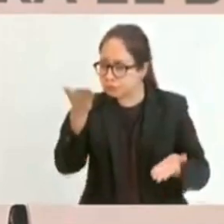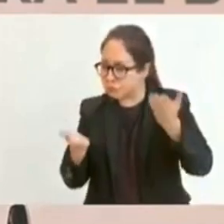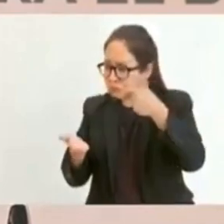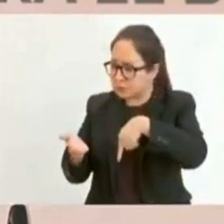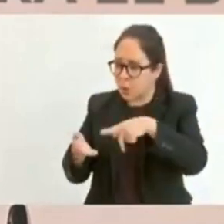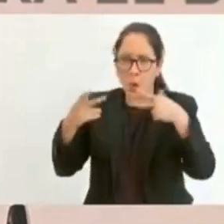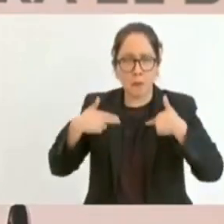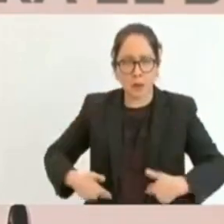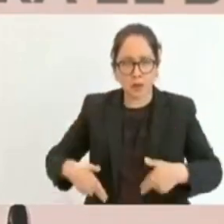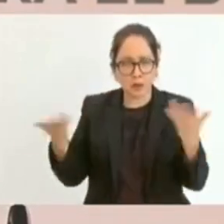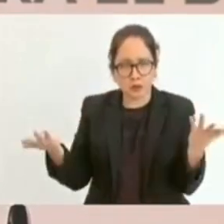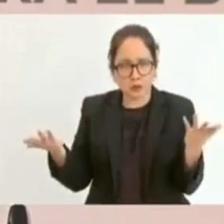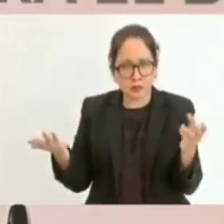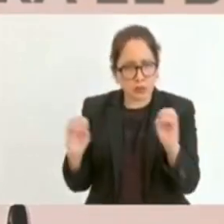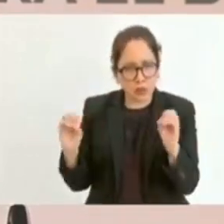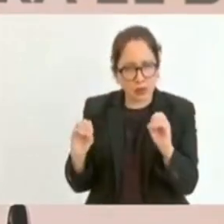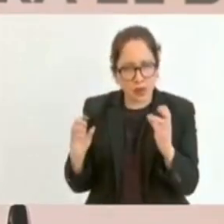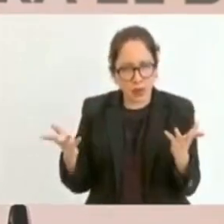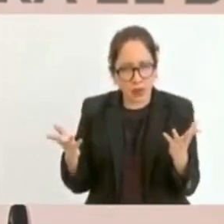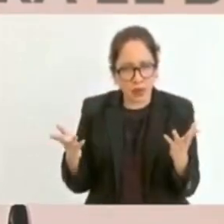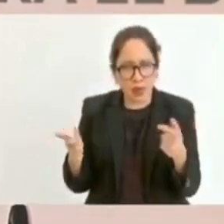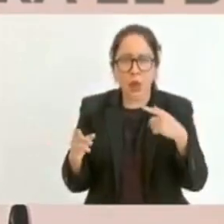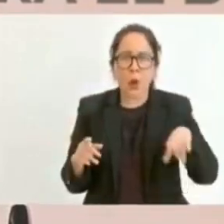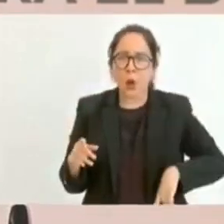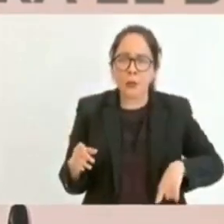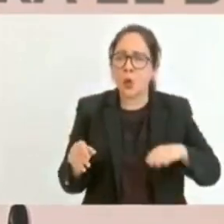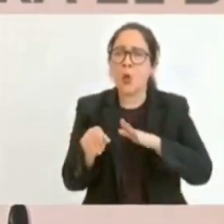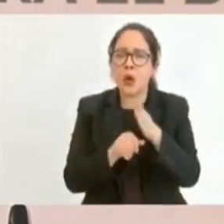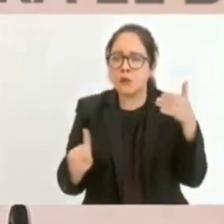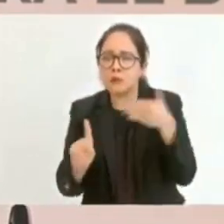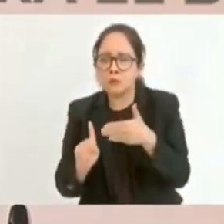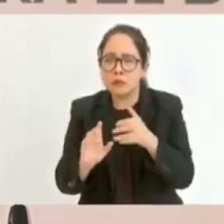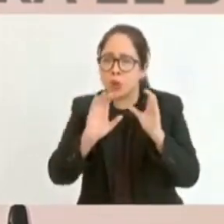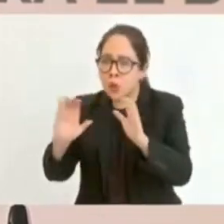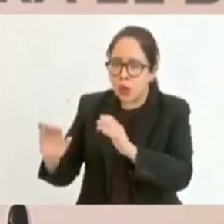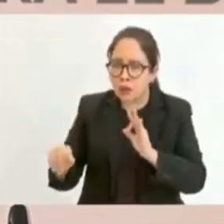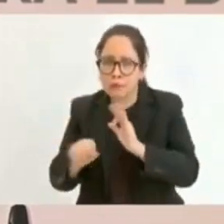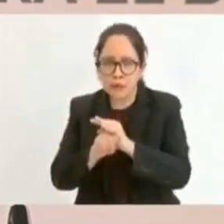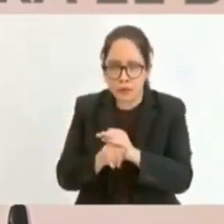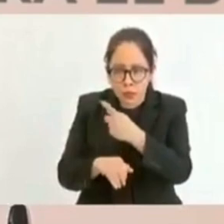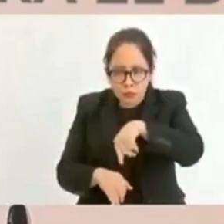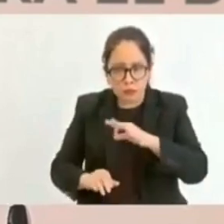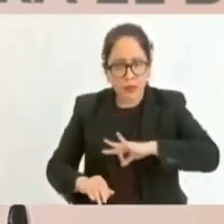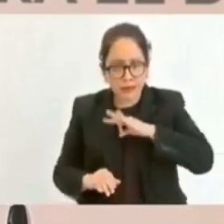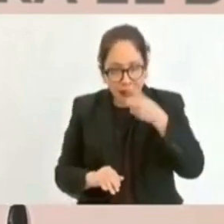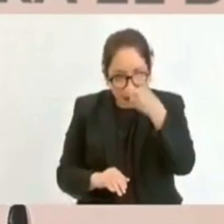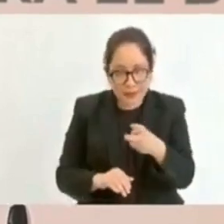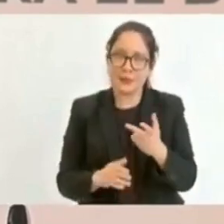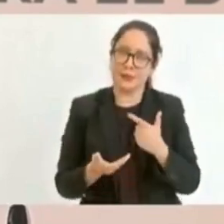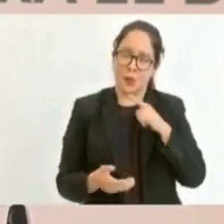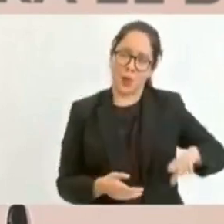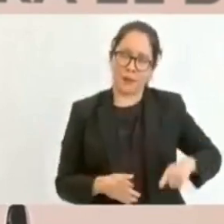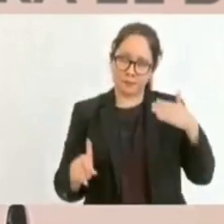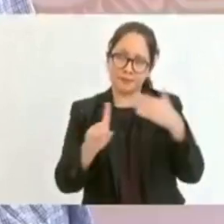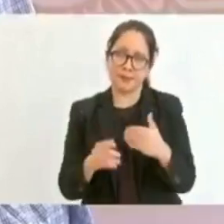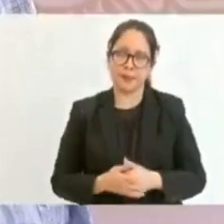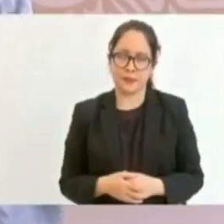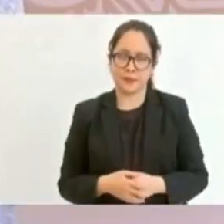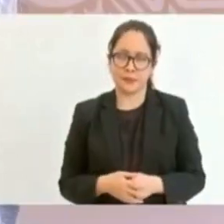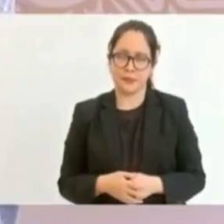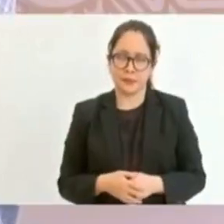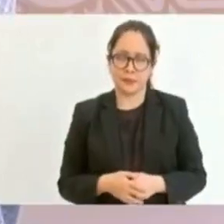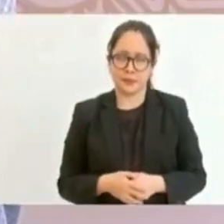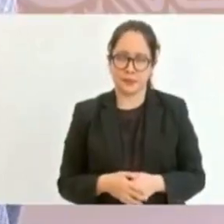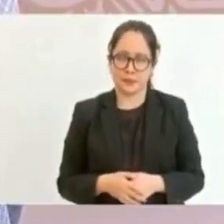¿Cuál es la misión del gobierno? Lograr la felicidad del pueblo, proteger al pueblo. Para eso es el gobierno. Entonces,